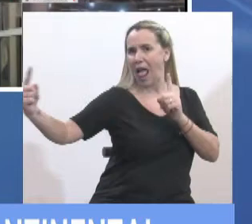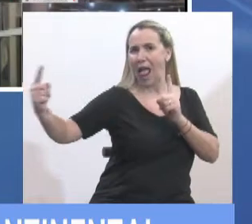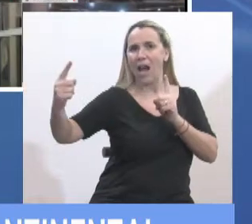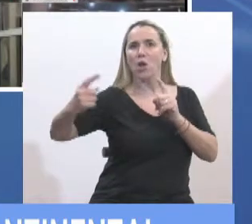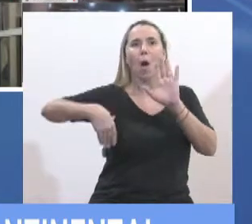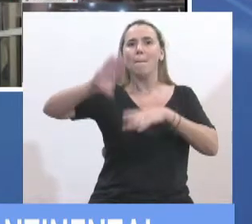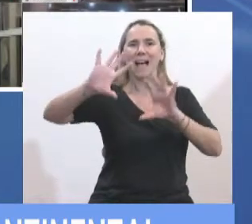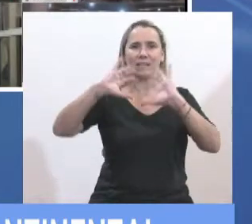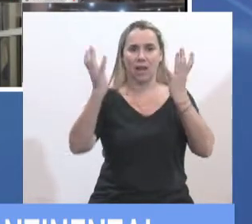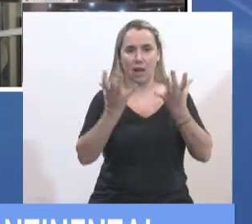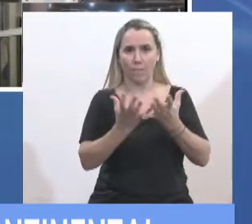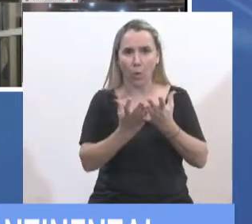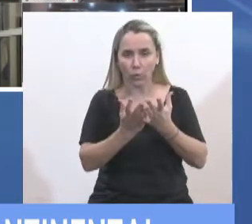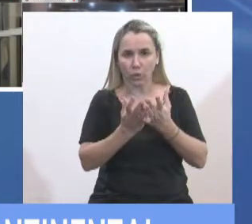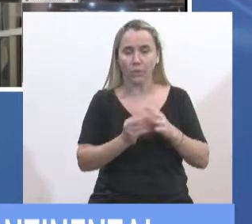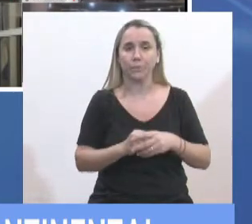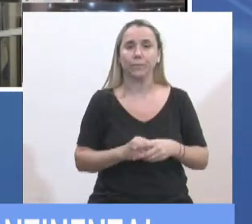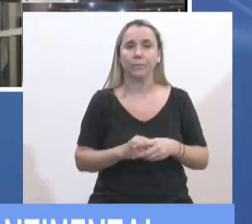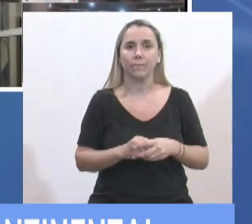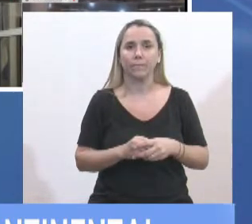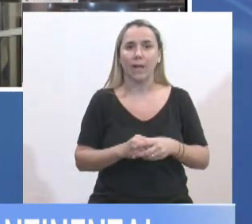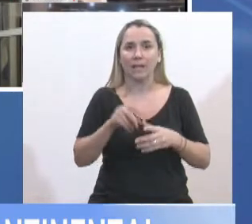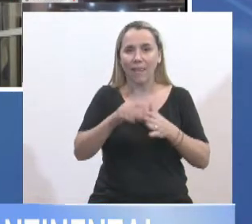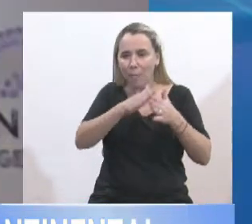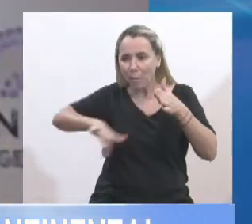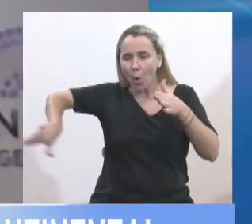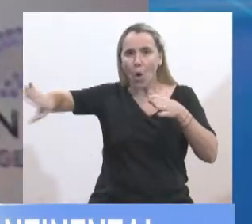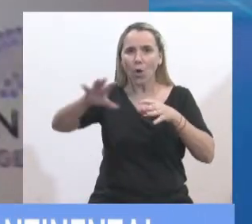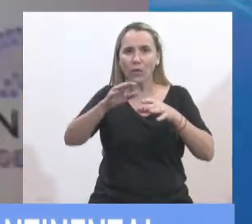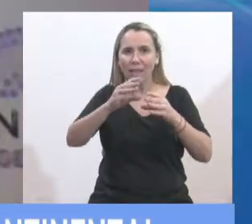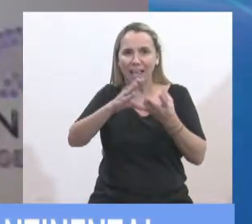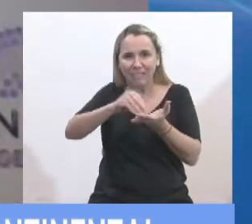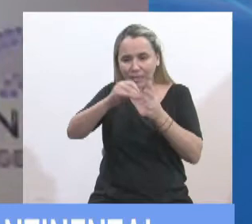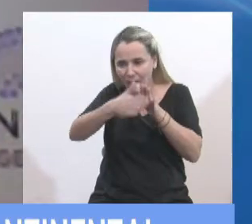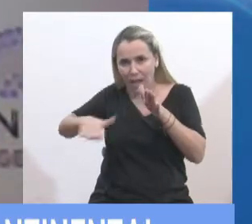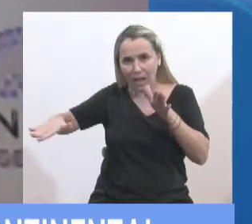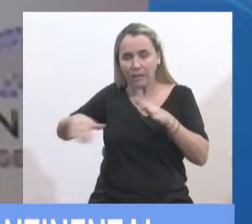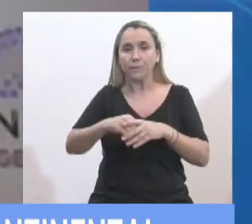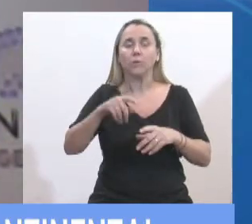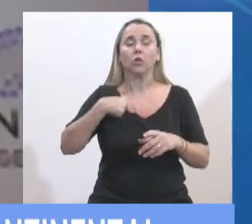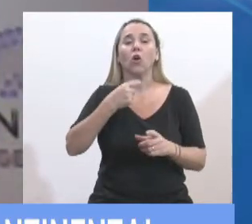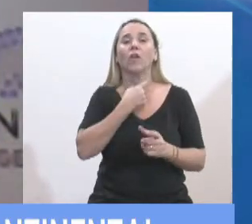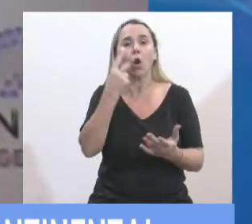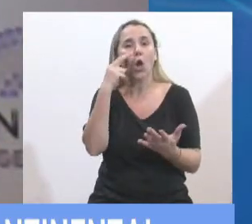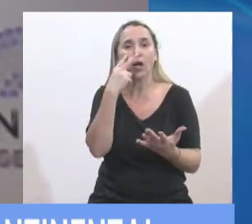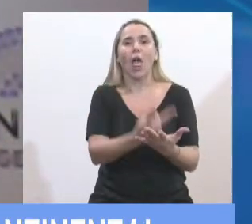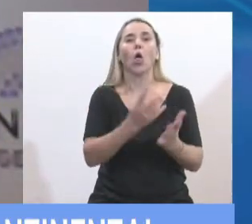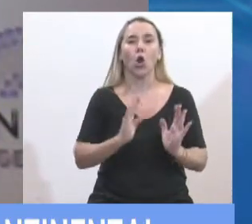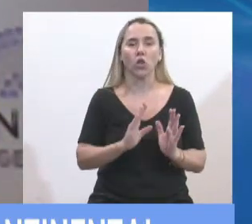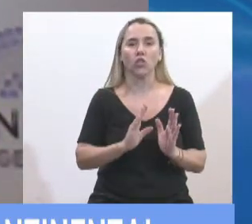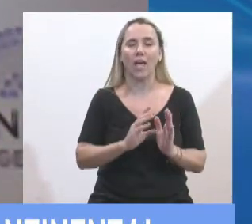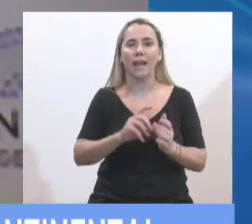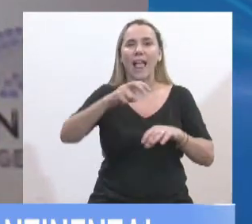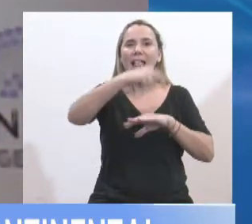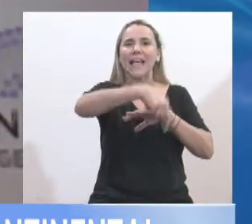sumamente complejo desde el punto de vista geológico. Yo quiero simplemente reconocer a todos los